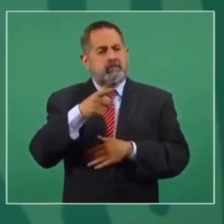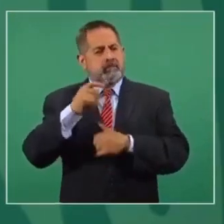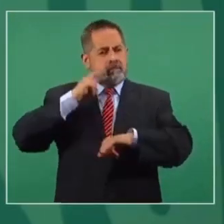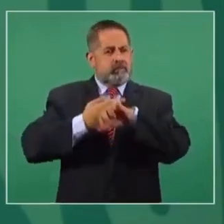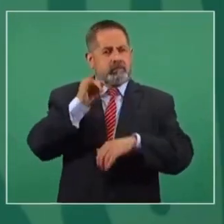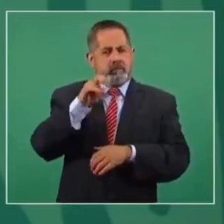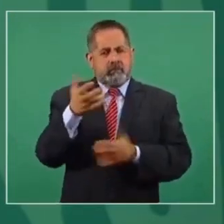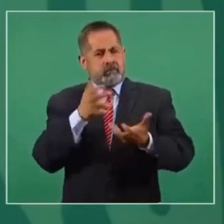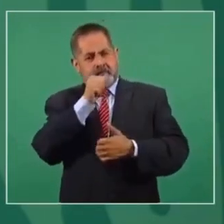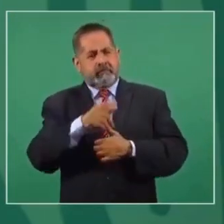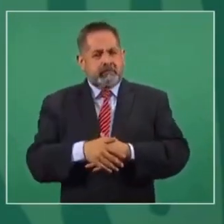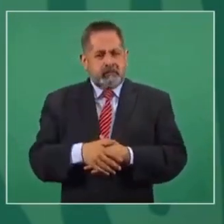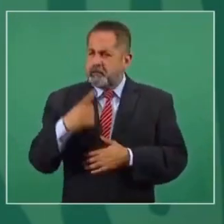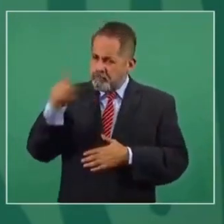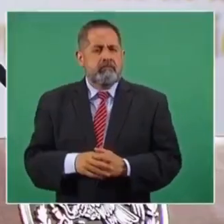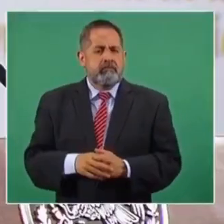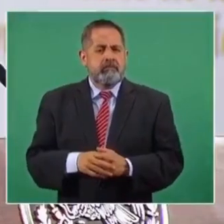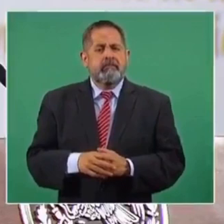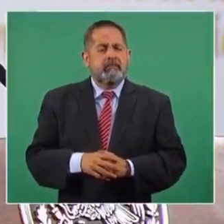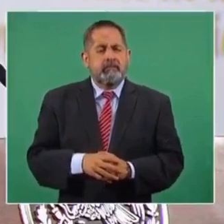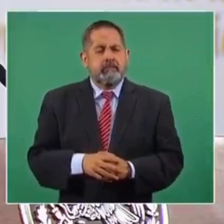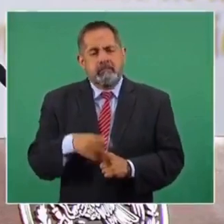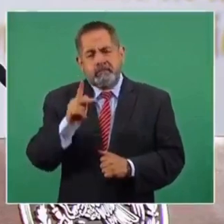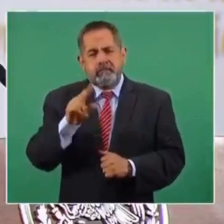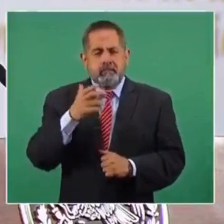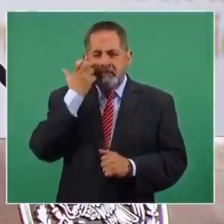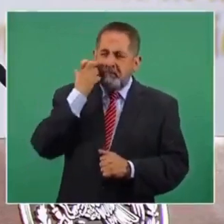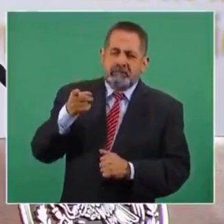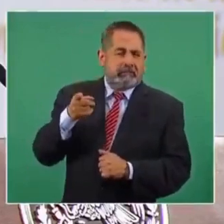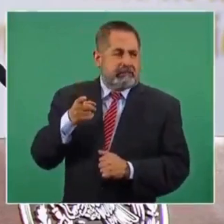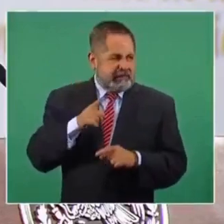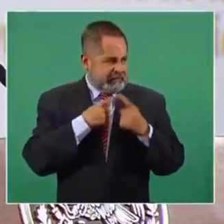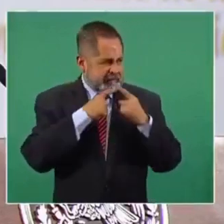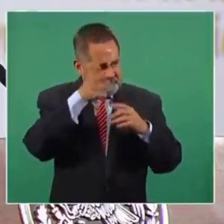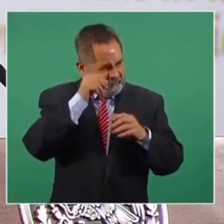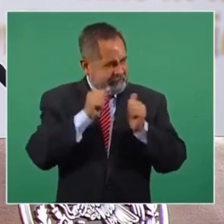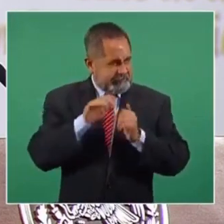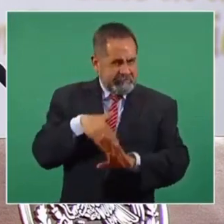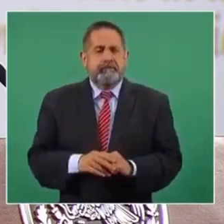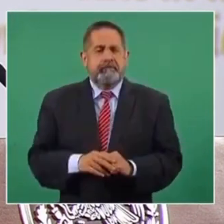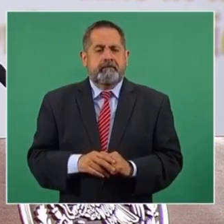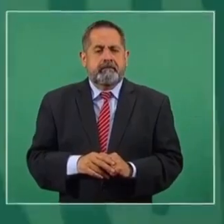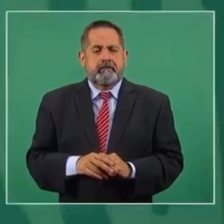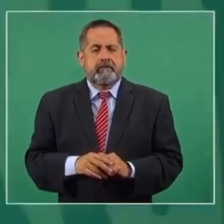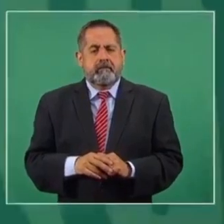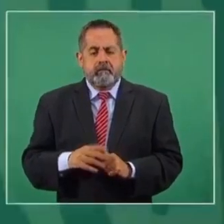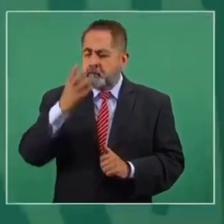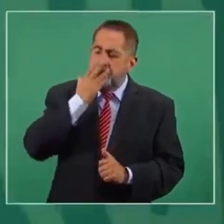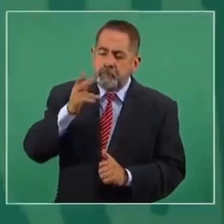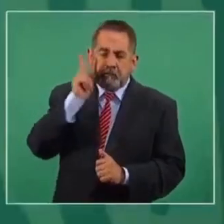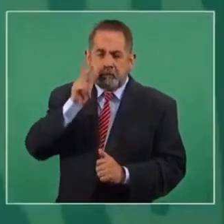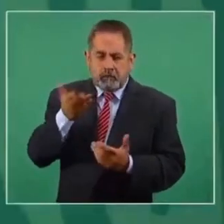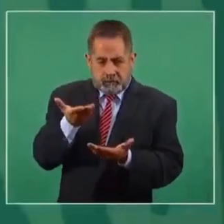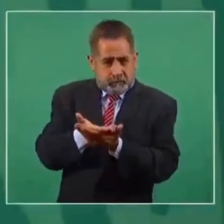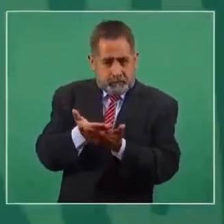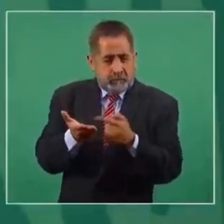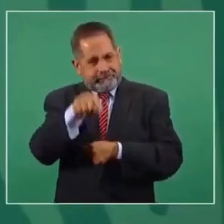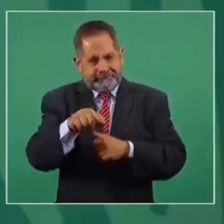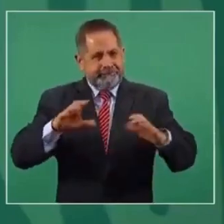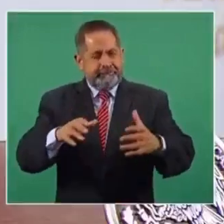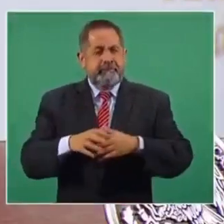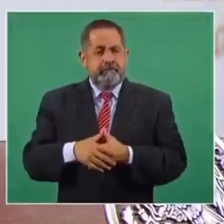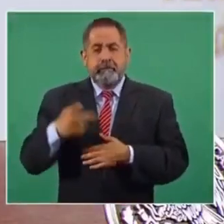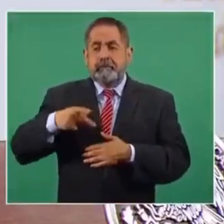apó, que lo denuncien, pero que no haya linchamientos públicos. Si no hay pruebas, ¿cómo?